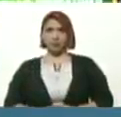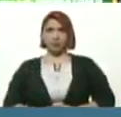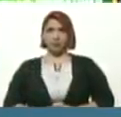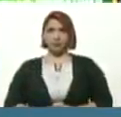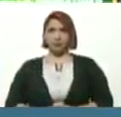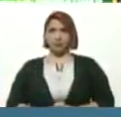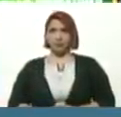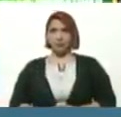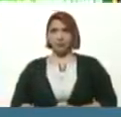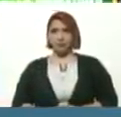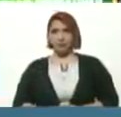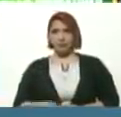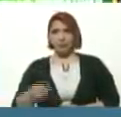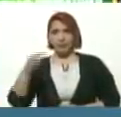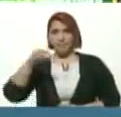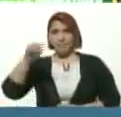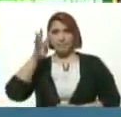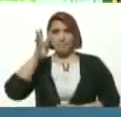Mervin Maldonado